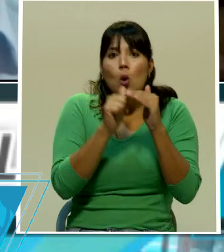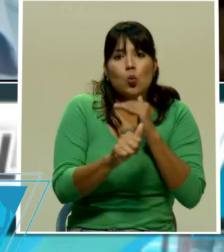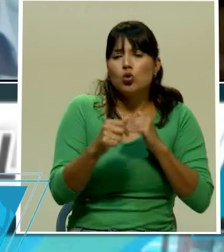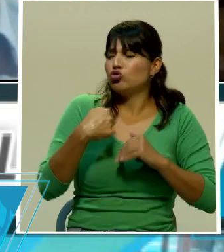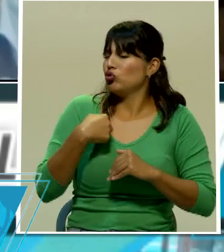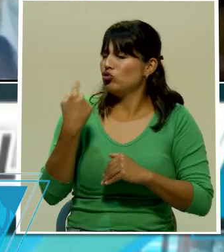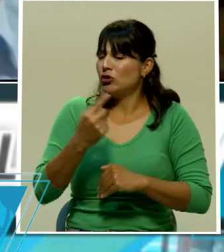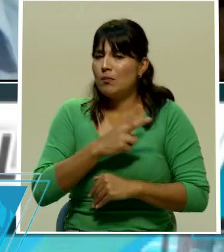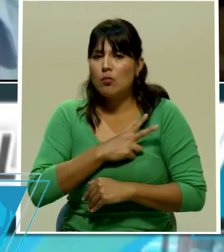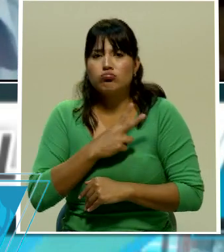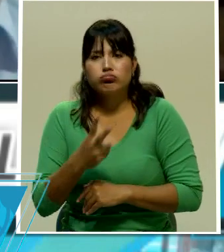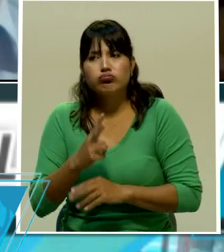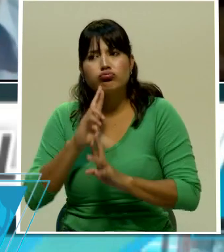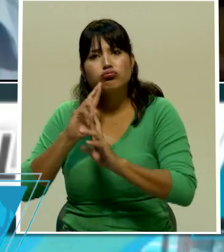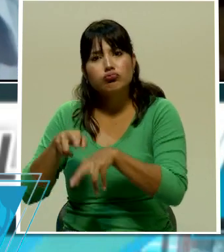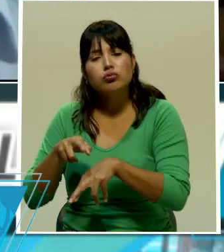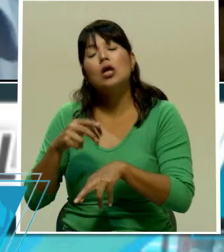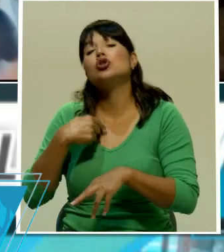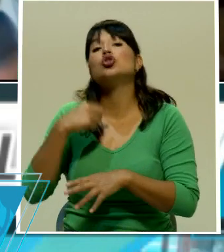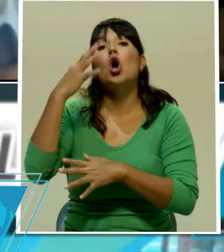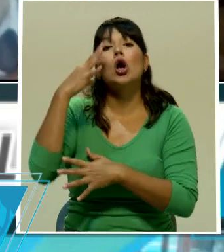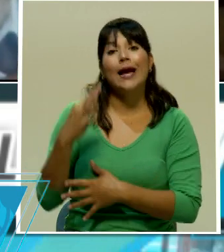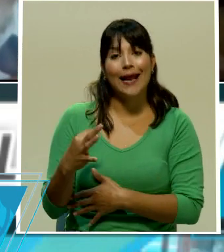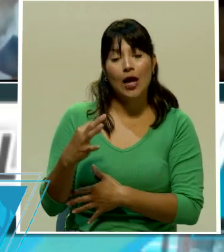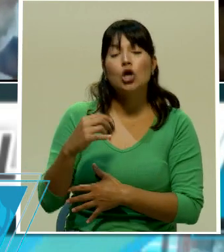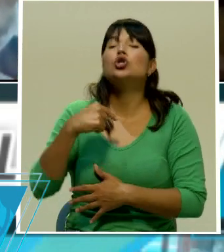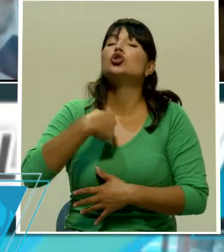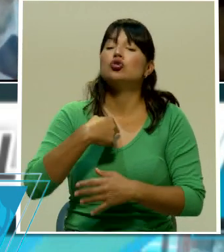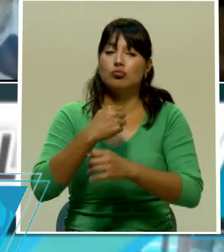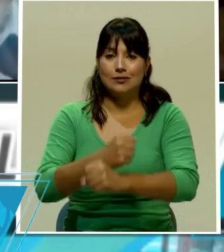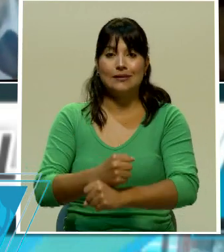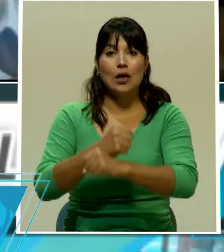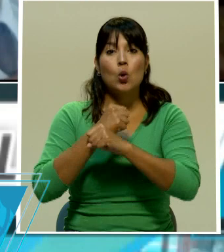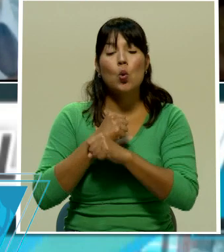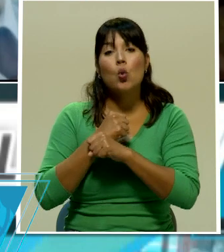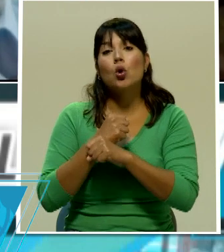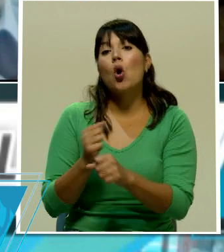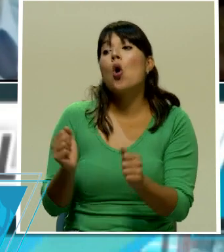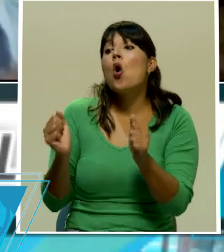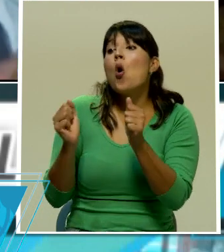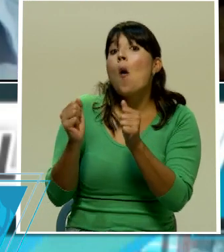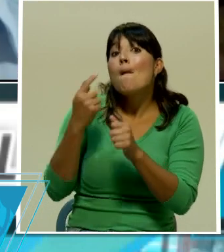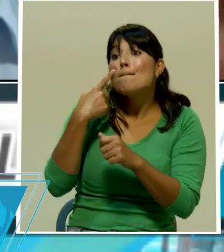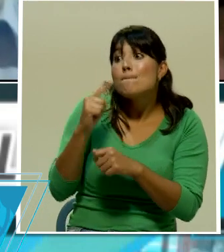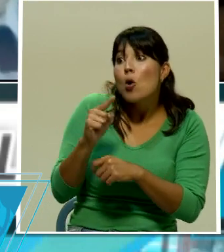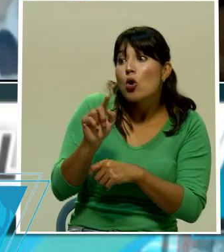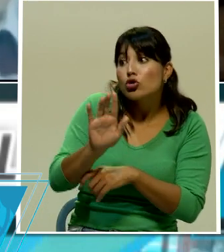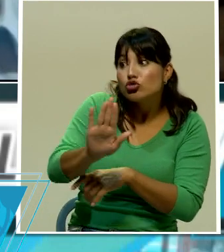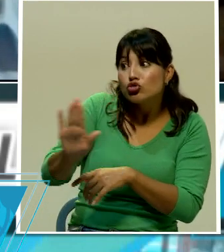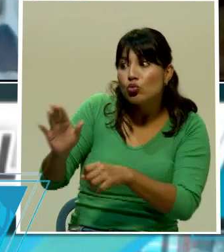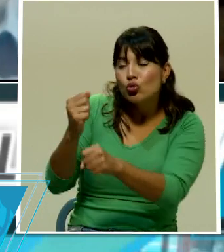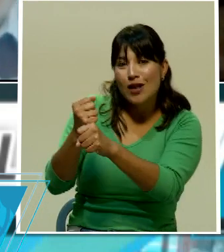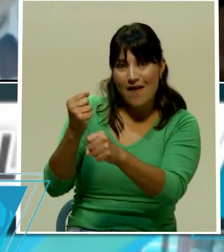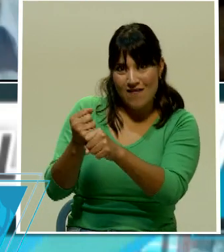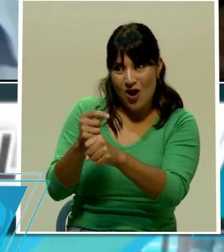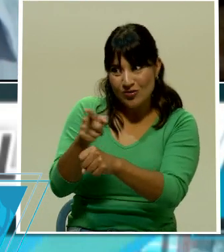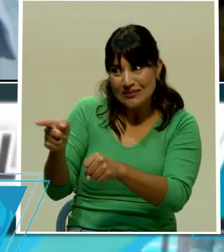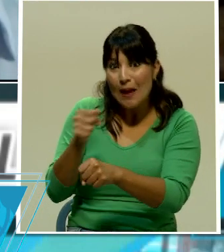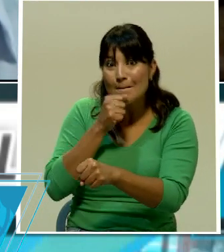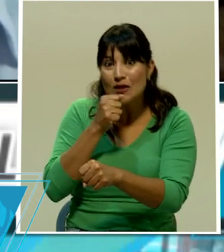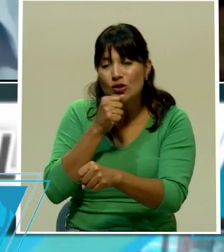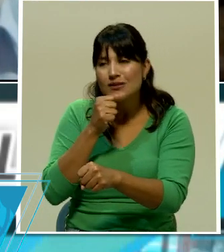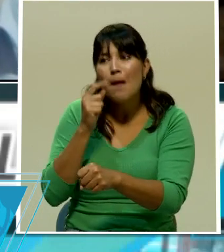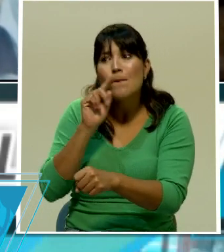tenido las puertas abiertas creo y estoy convencido que a través de la prensa es que el país se entera